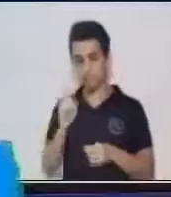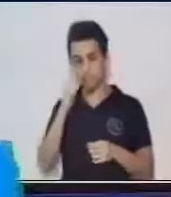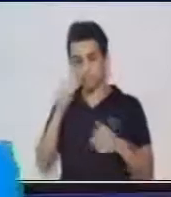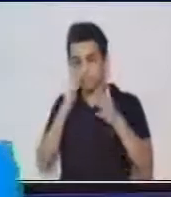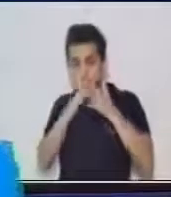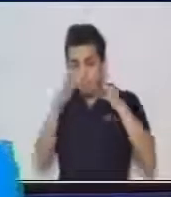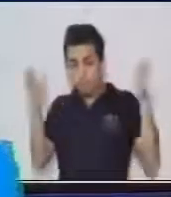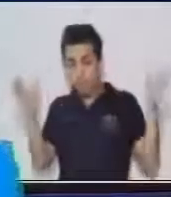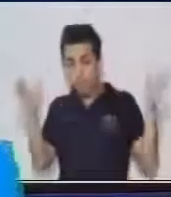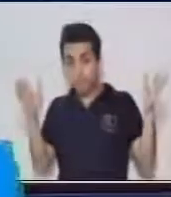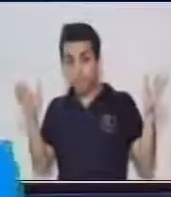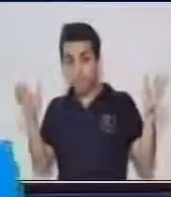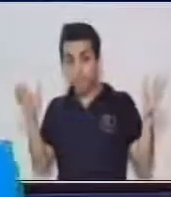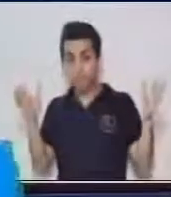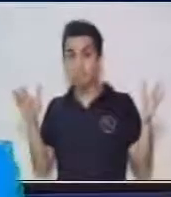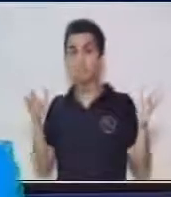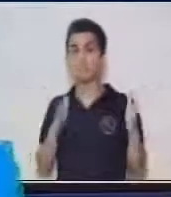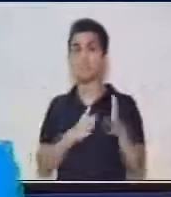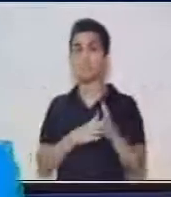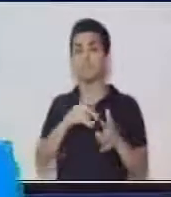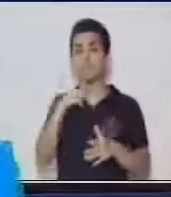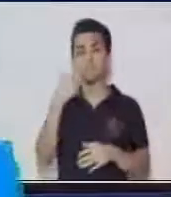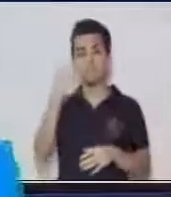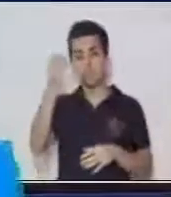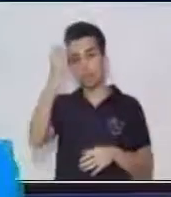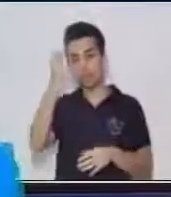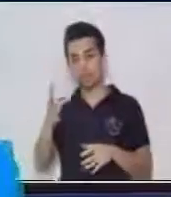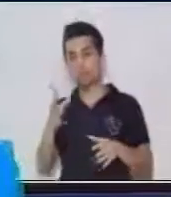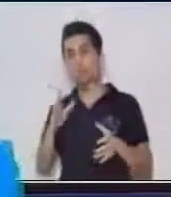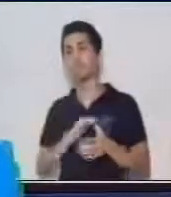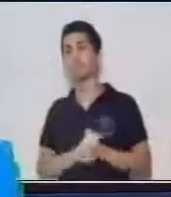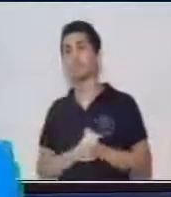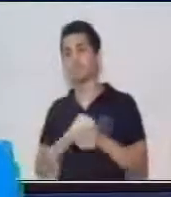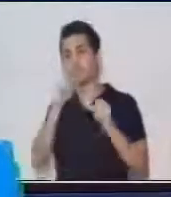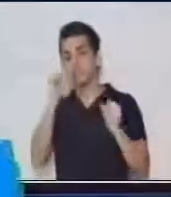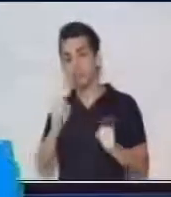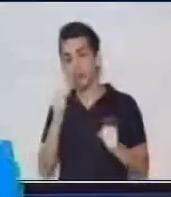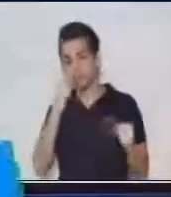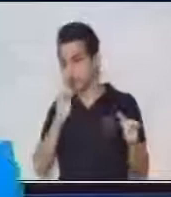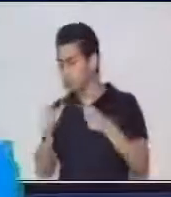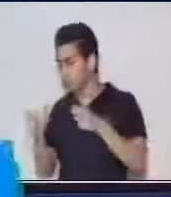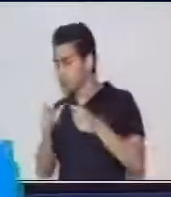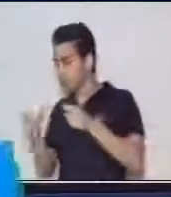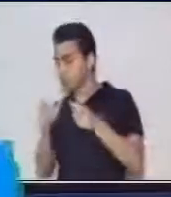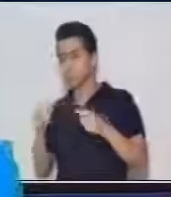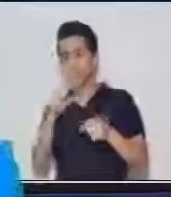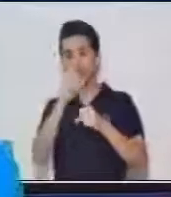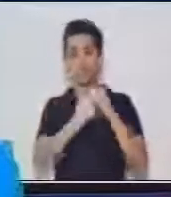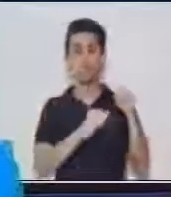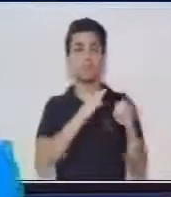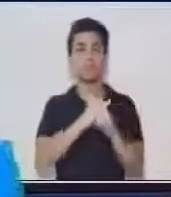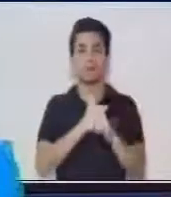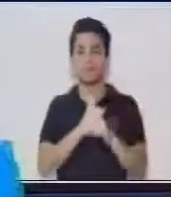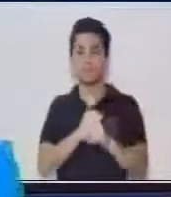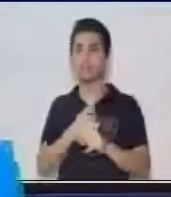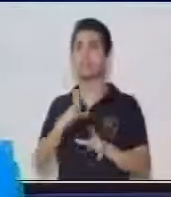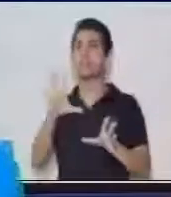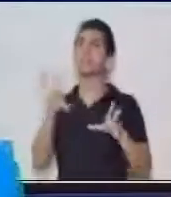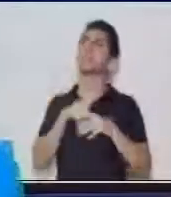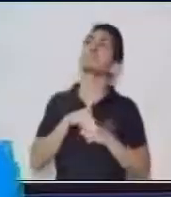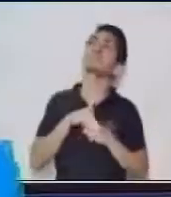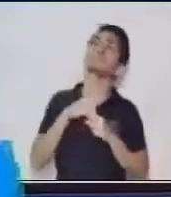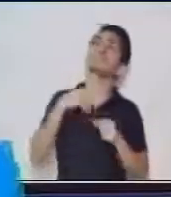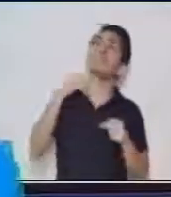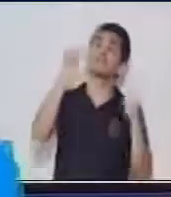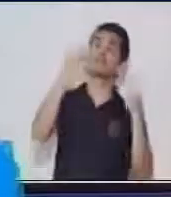más ese conocimiento y va a tener esa habilidad también de poder manejar el Internet, no solamente quedarse con información